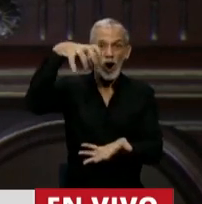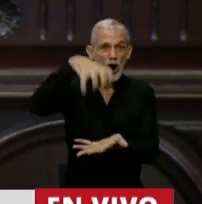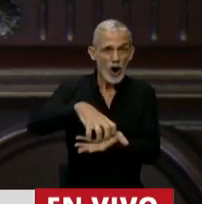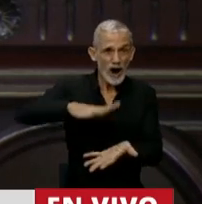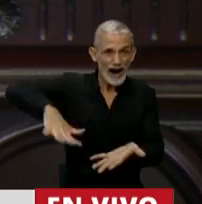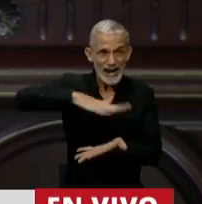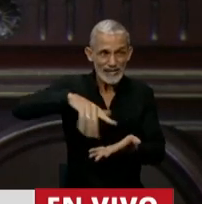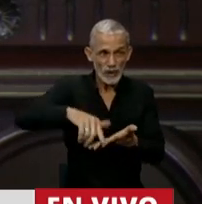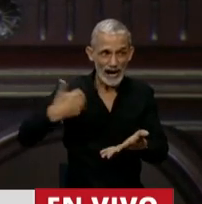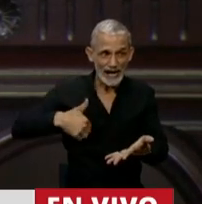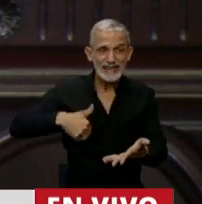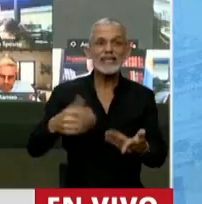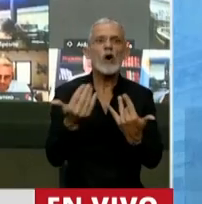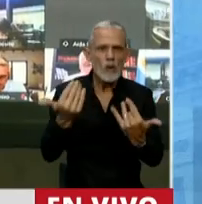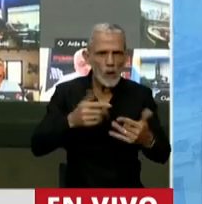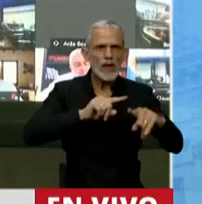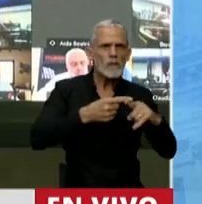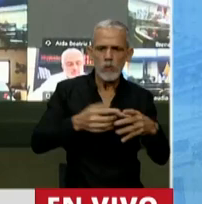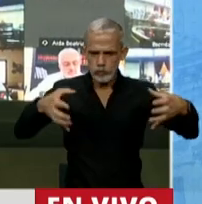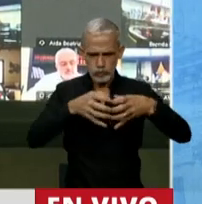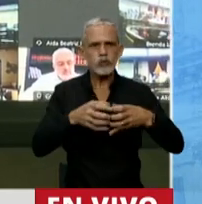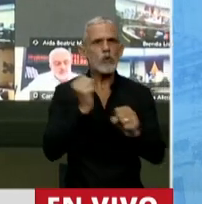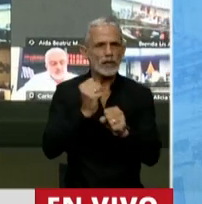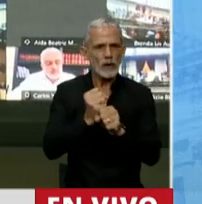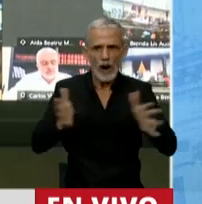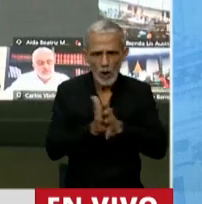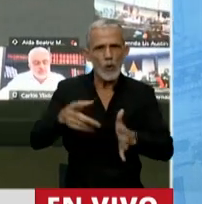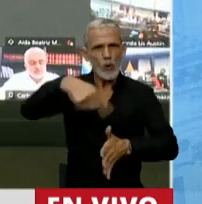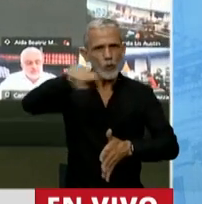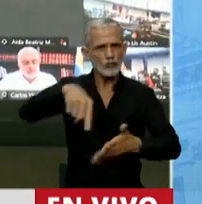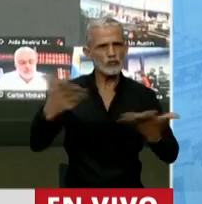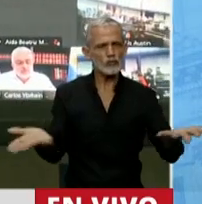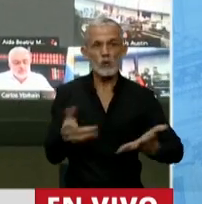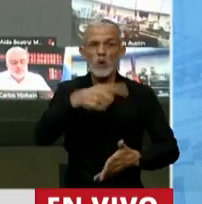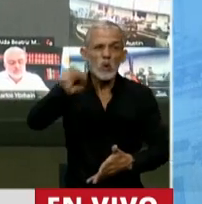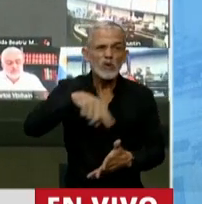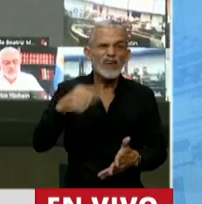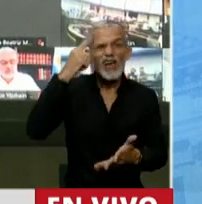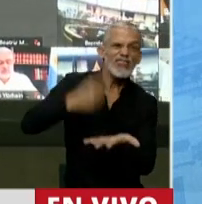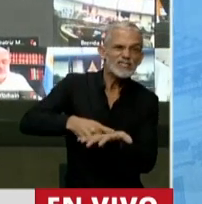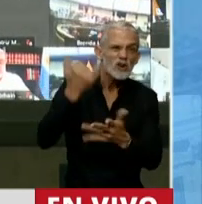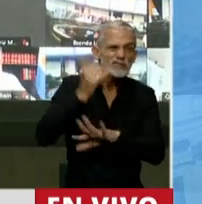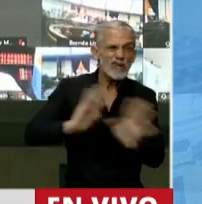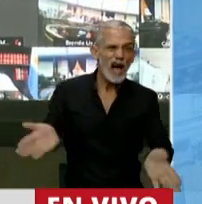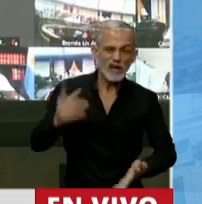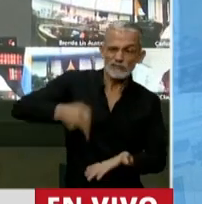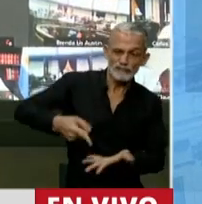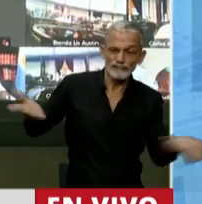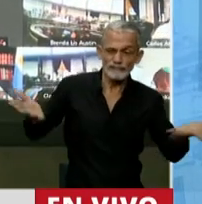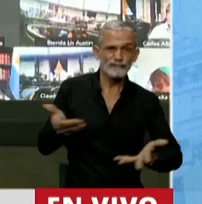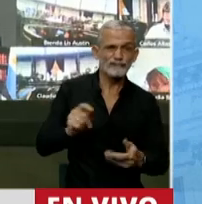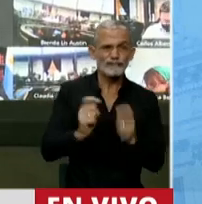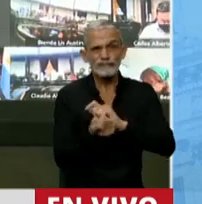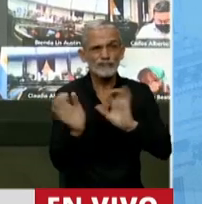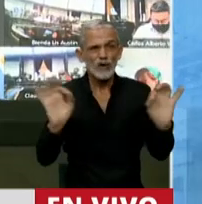argentino fuerzas políticas dispuestas a trabajarla con ustedes, pero ustedes decidieron que esto no